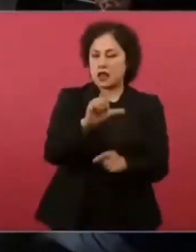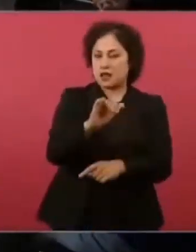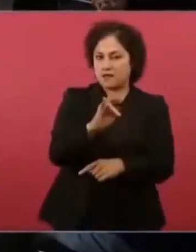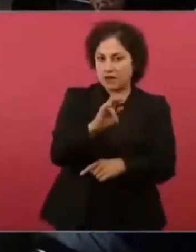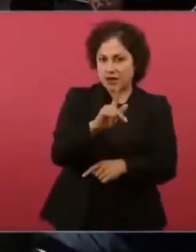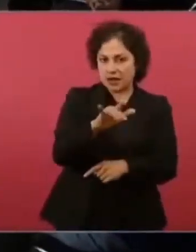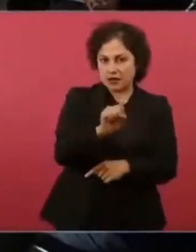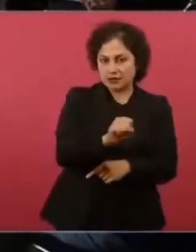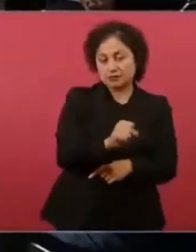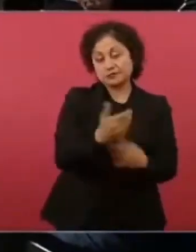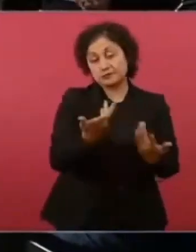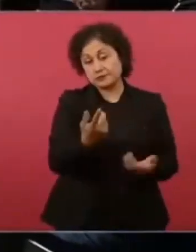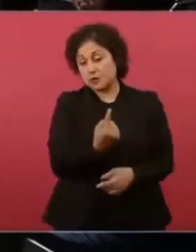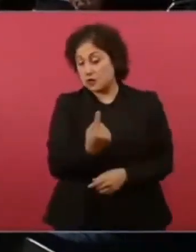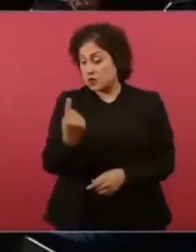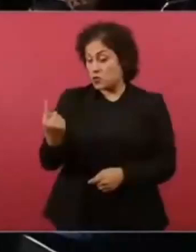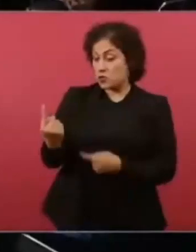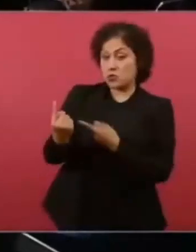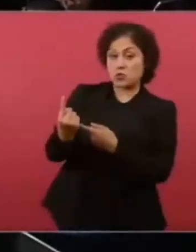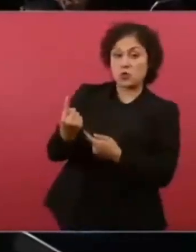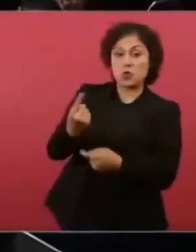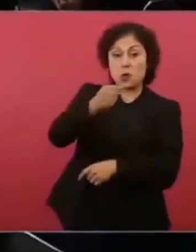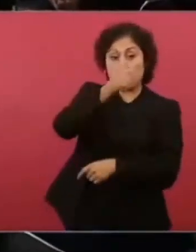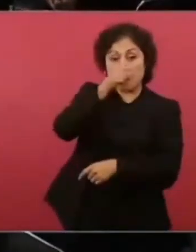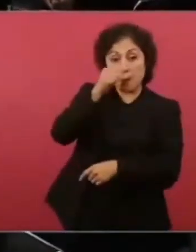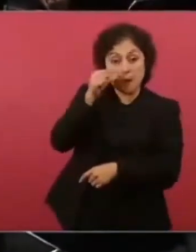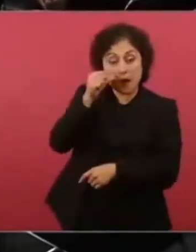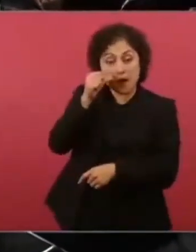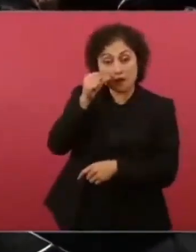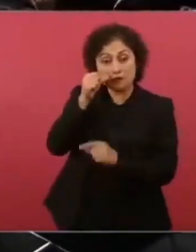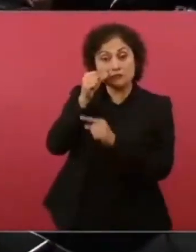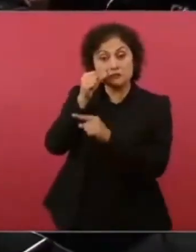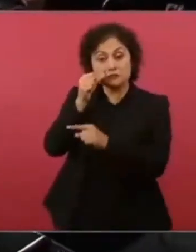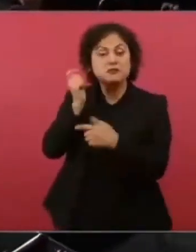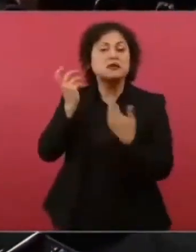este conducía